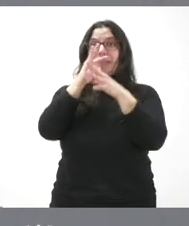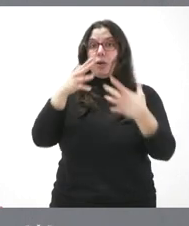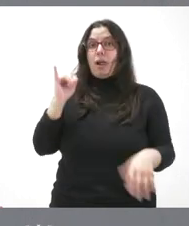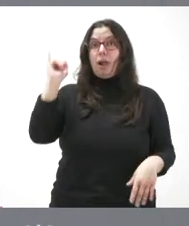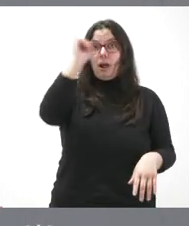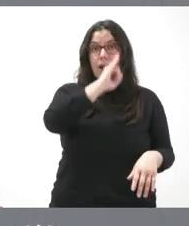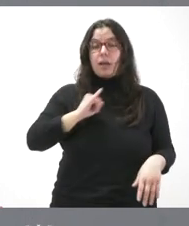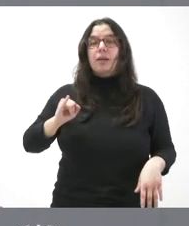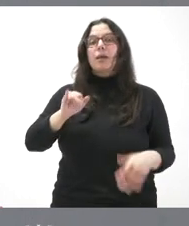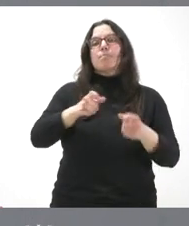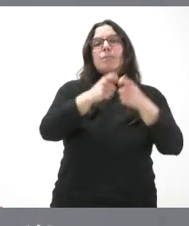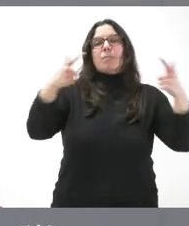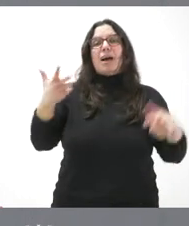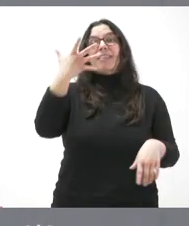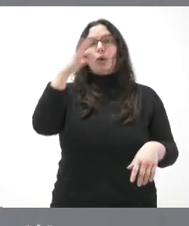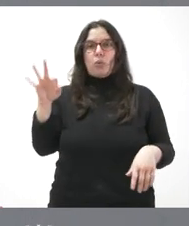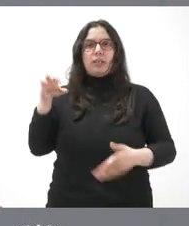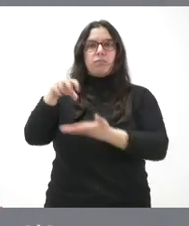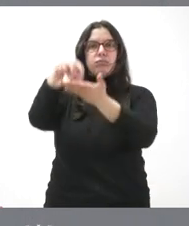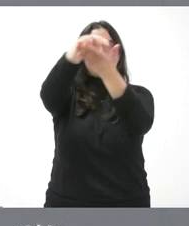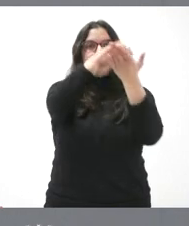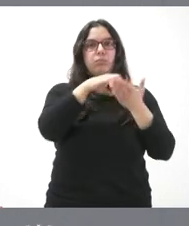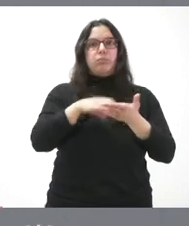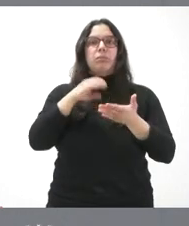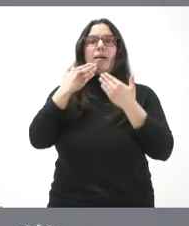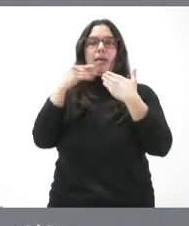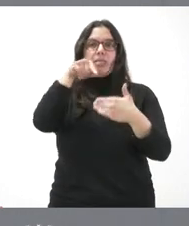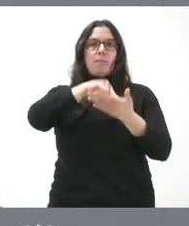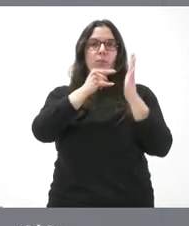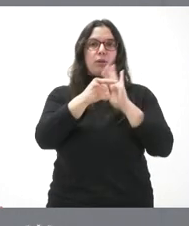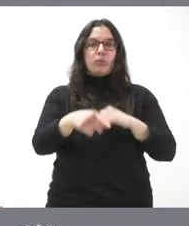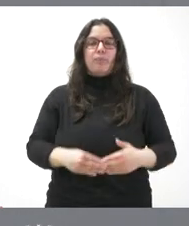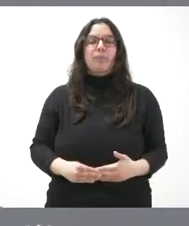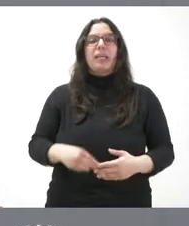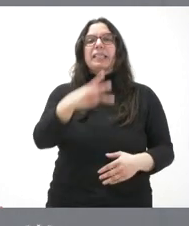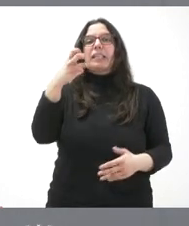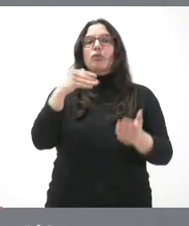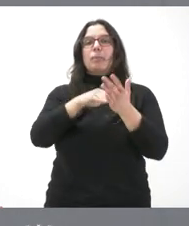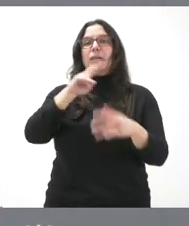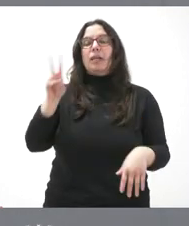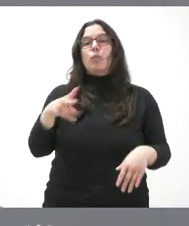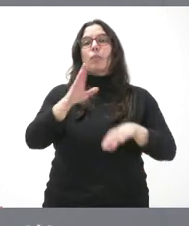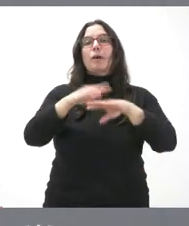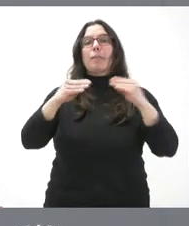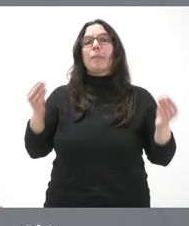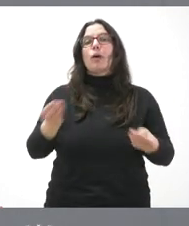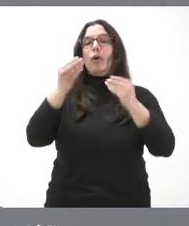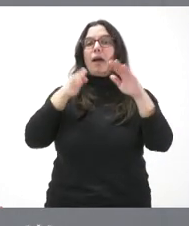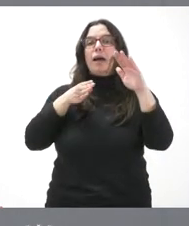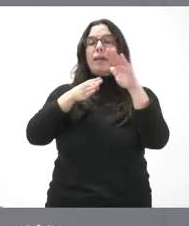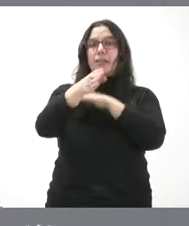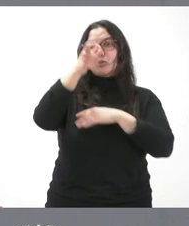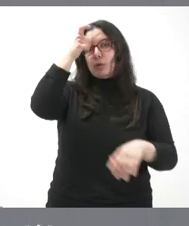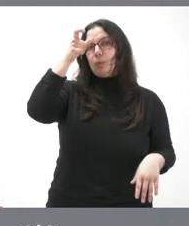a 50 previstas con este proyecto. 300.000 euros para mejorar el acceso al municipio